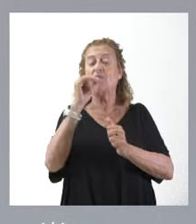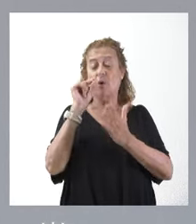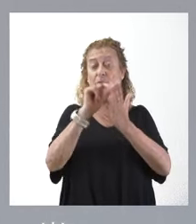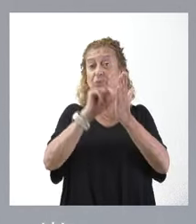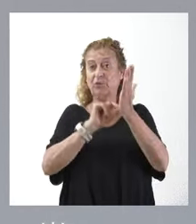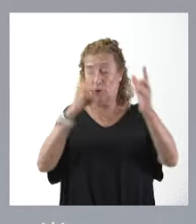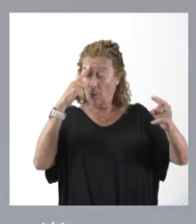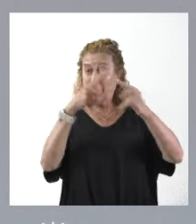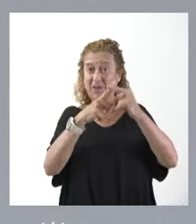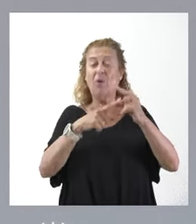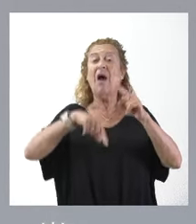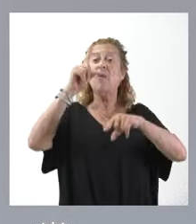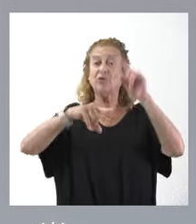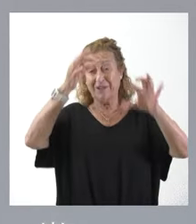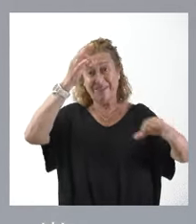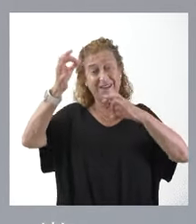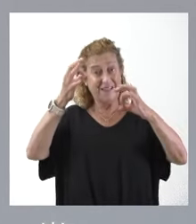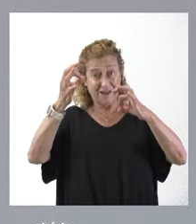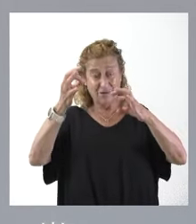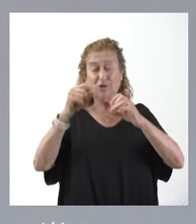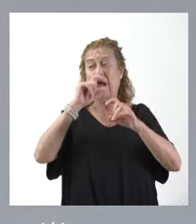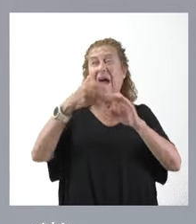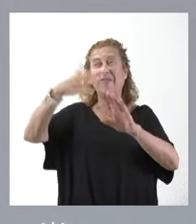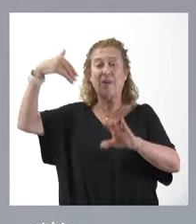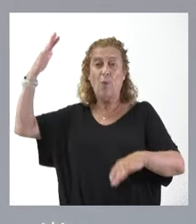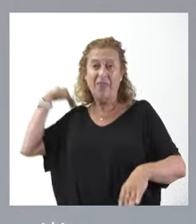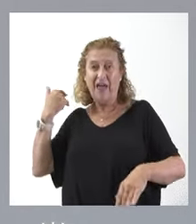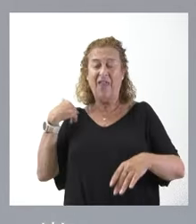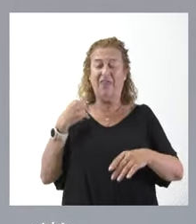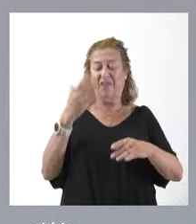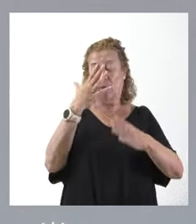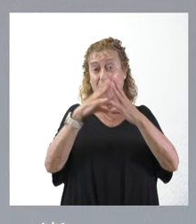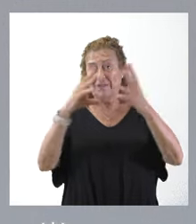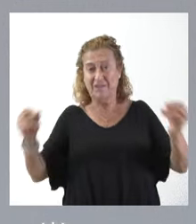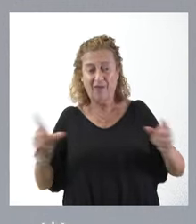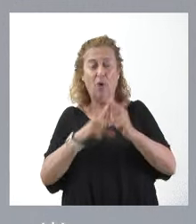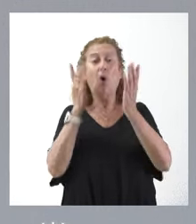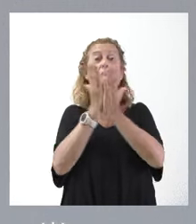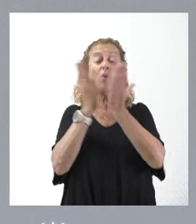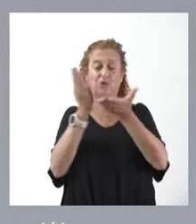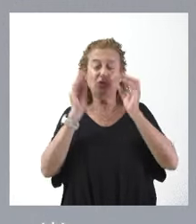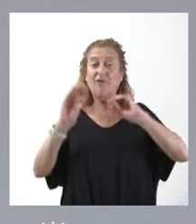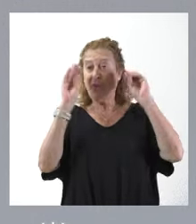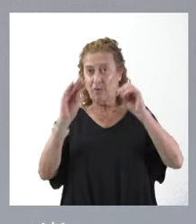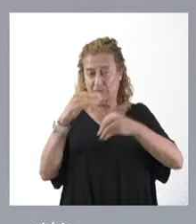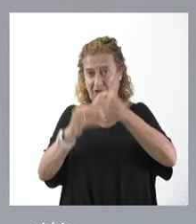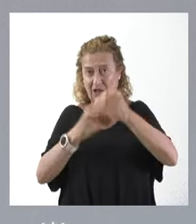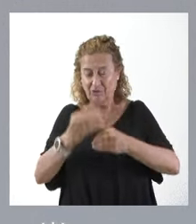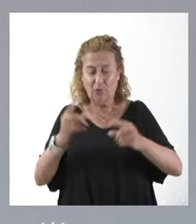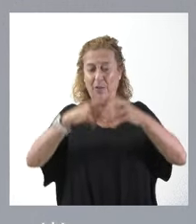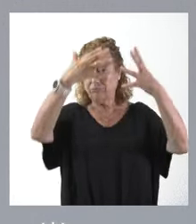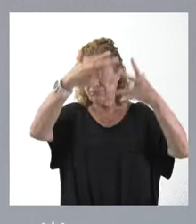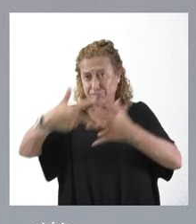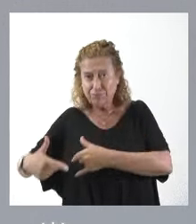objetiva de determinados criterios, antigüedad en la carrera, cursos de formación realizados, con puntos,